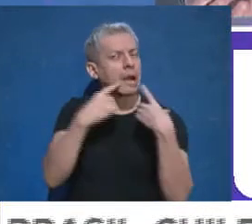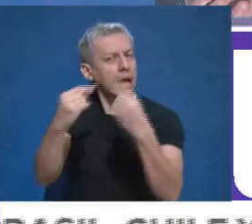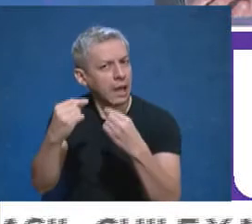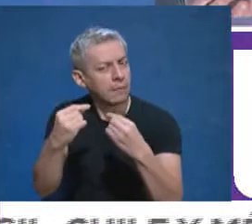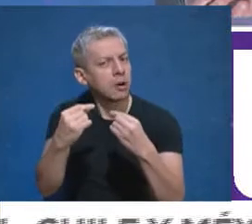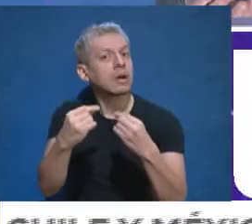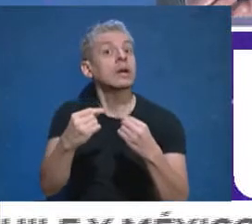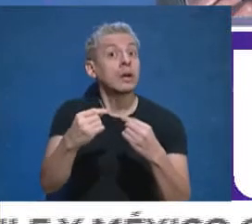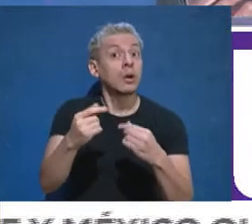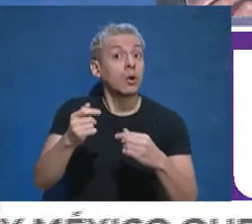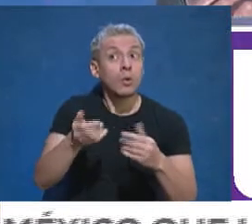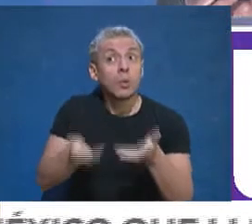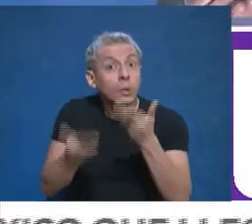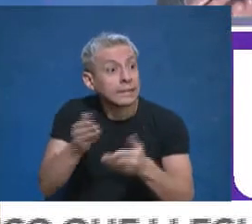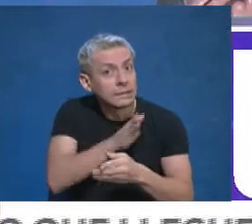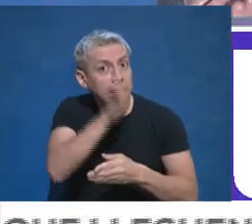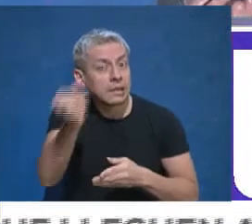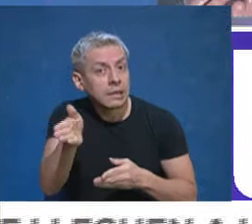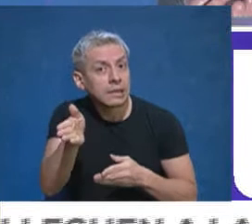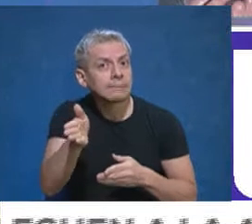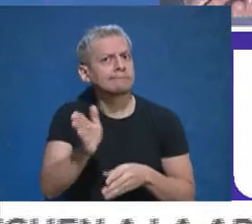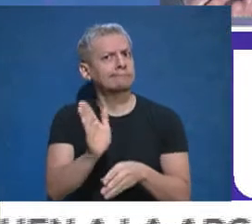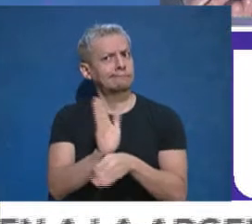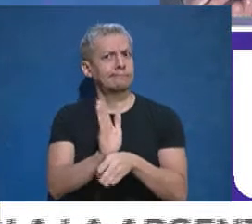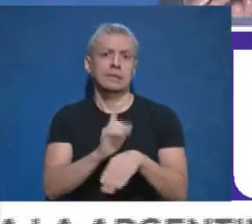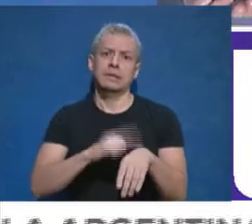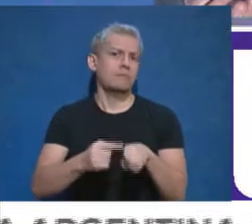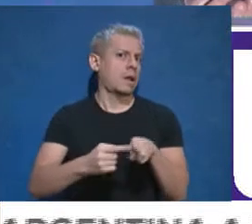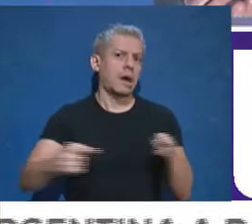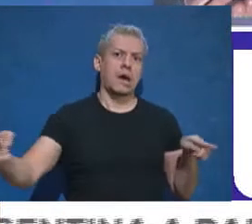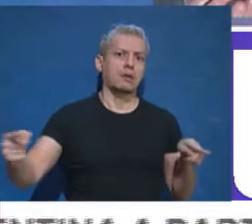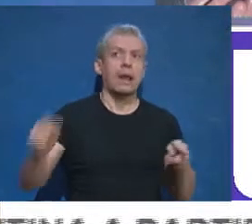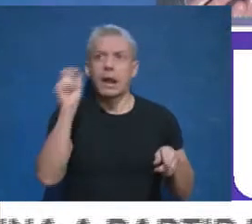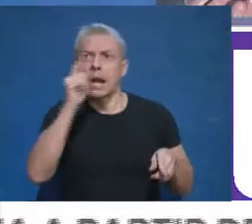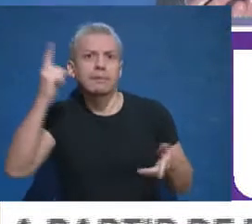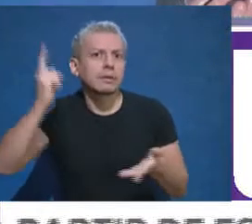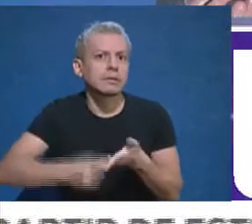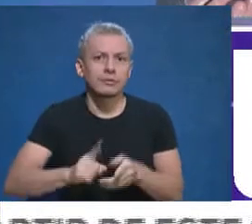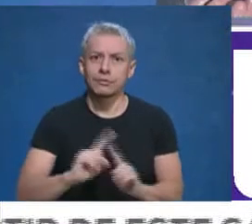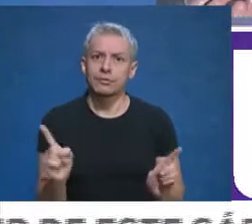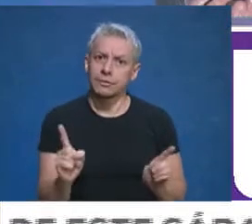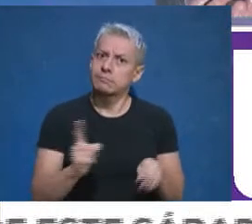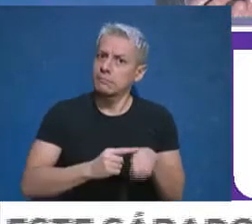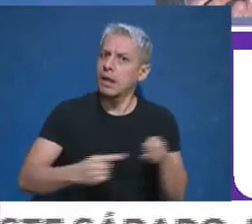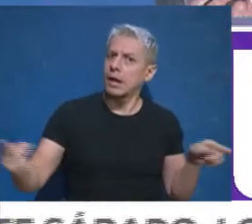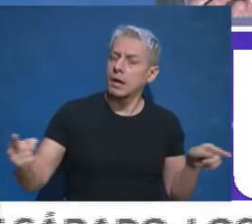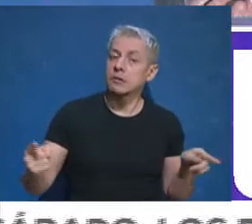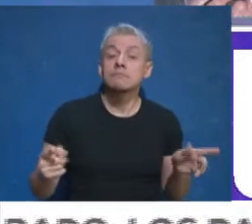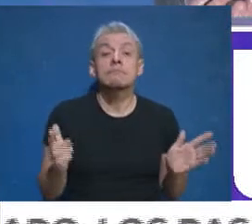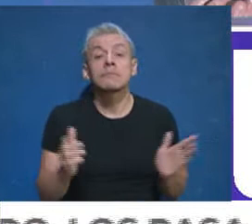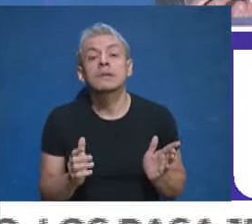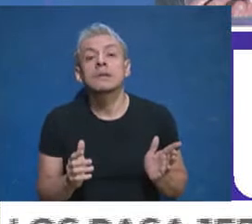que ir a la justicia siempre uno cree que existe un largo tiempo a resolver un conflicto de estas características.